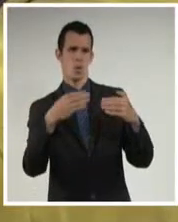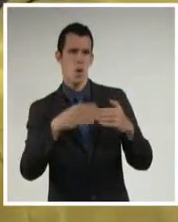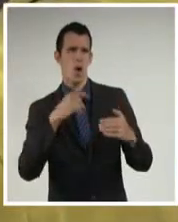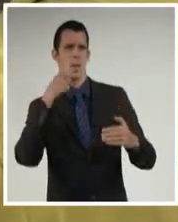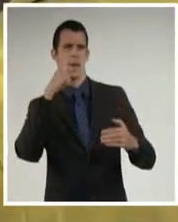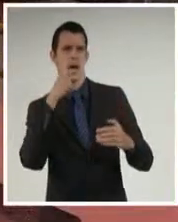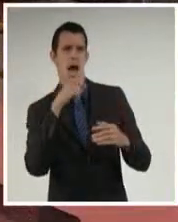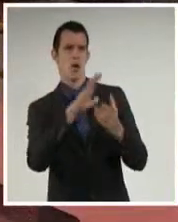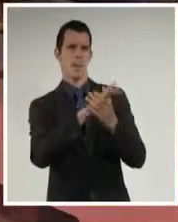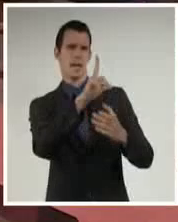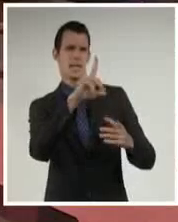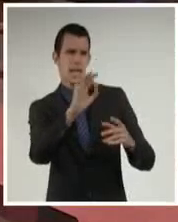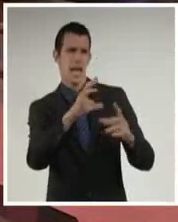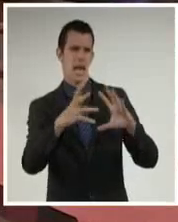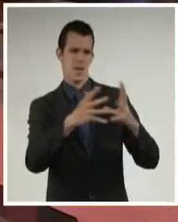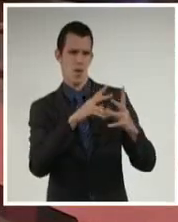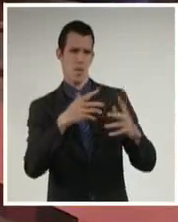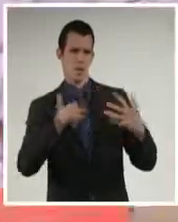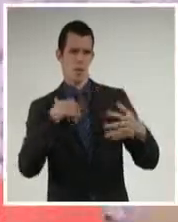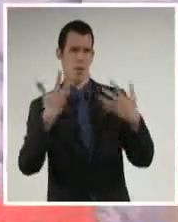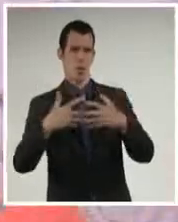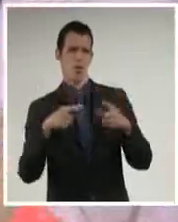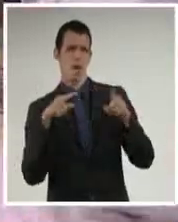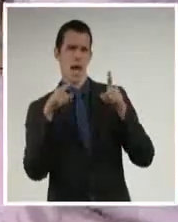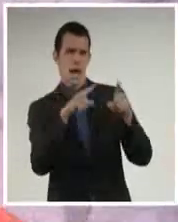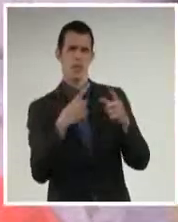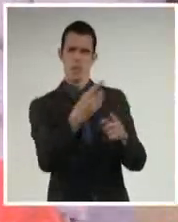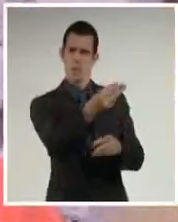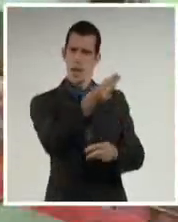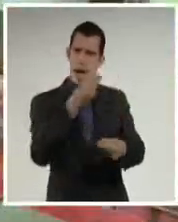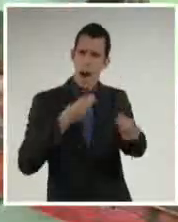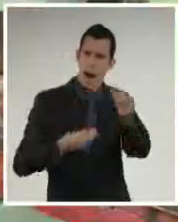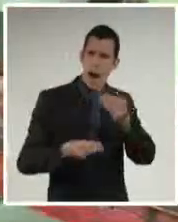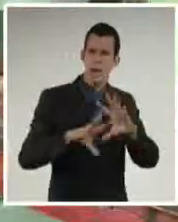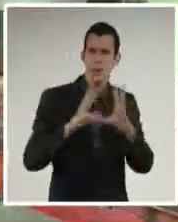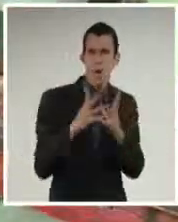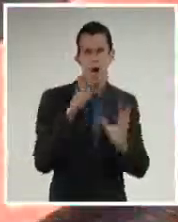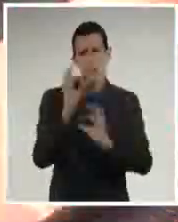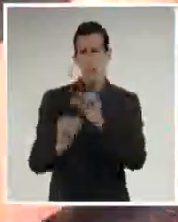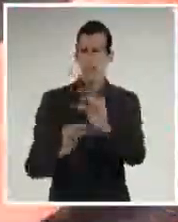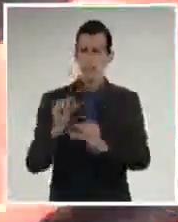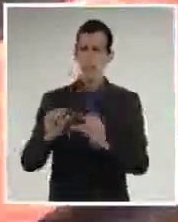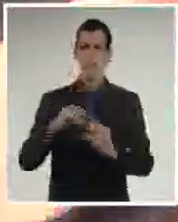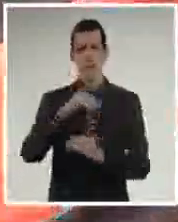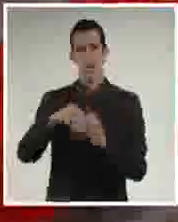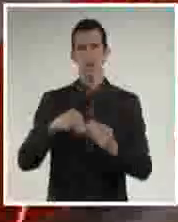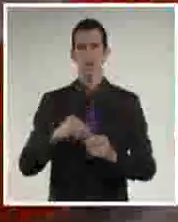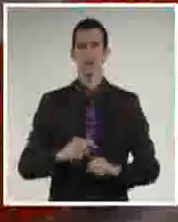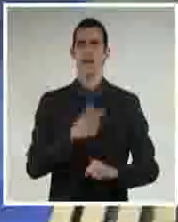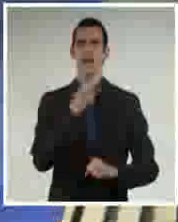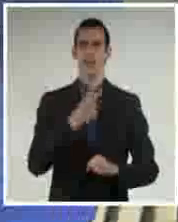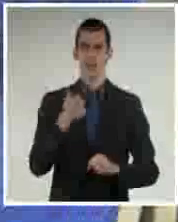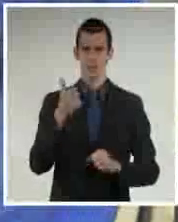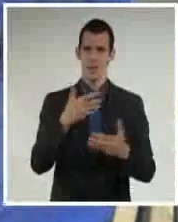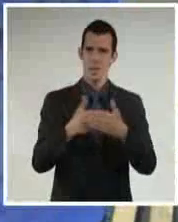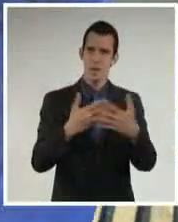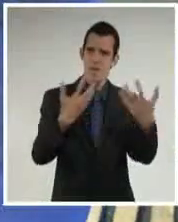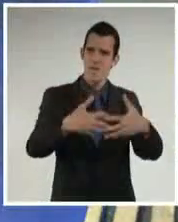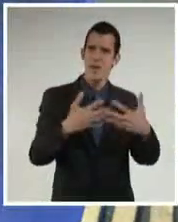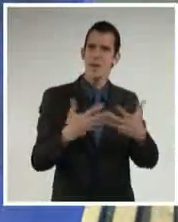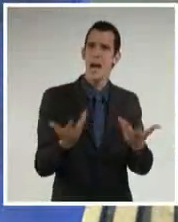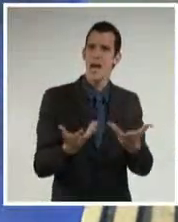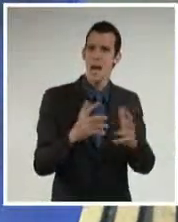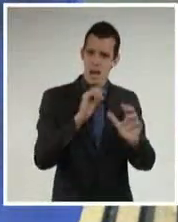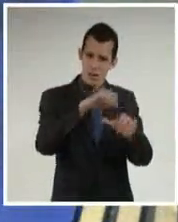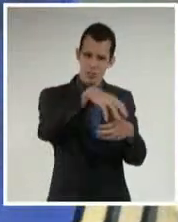Ramón Peña, entidad que produce y comercializa remolques y semiremolques. Con tres unidades empresariales de base,